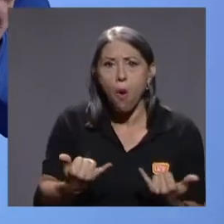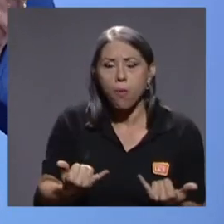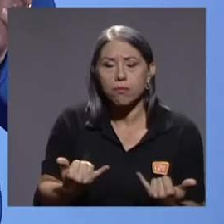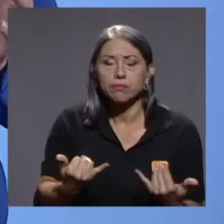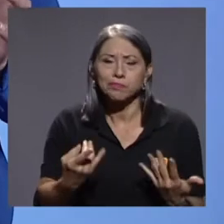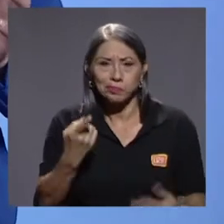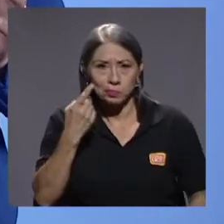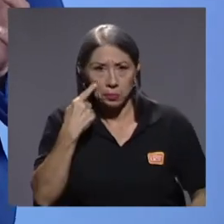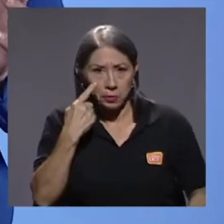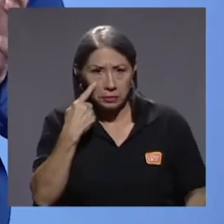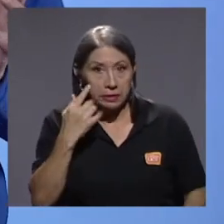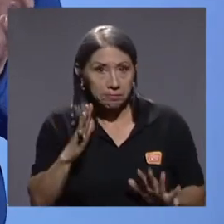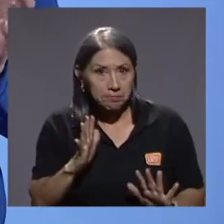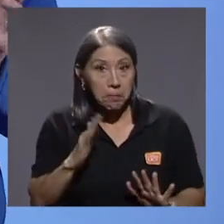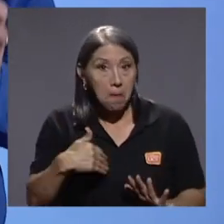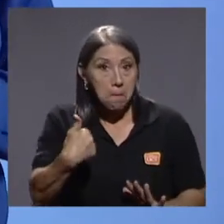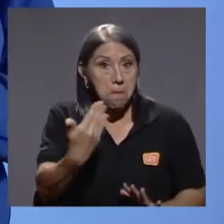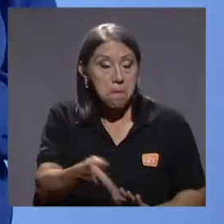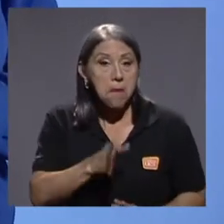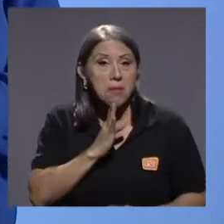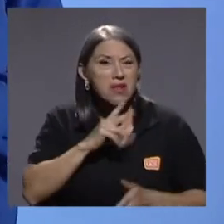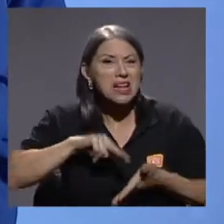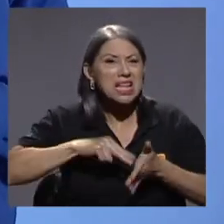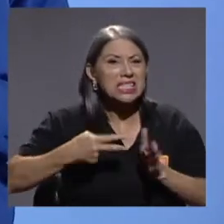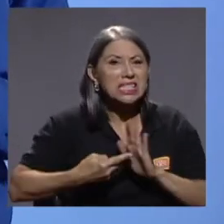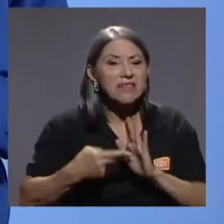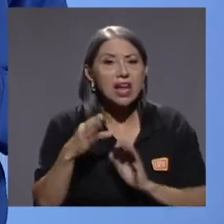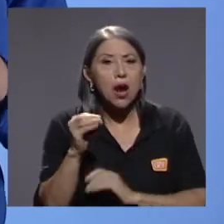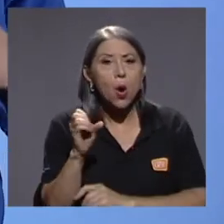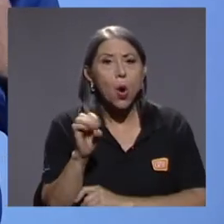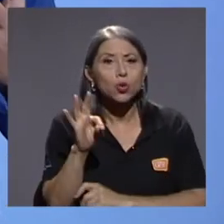a un poquito más adelante, vamos a hablar de qué es un costo de oportunidad.